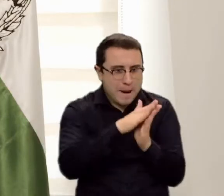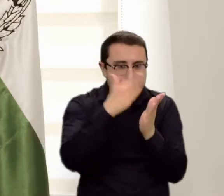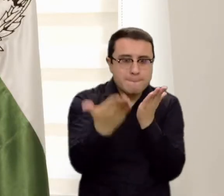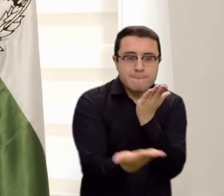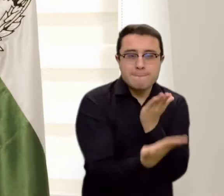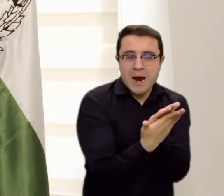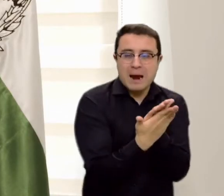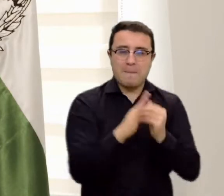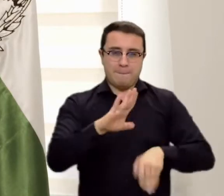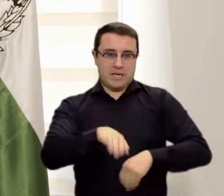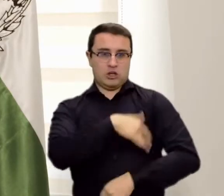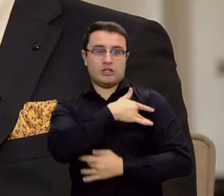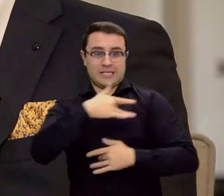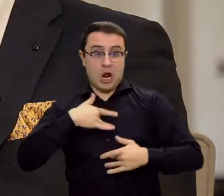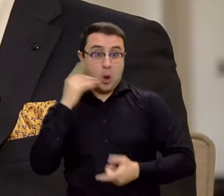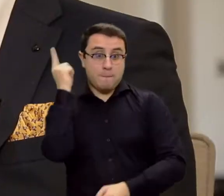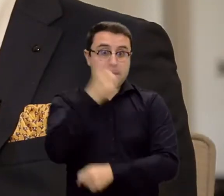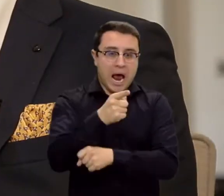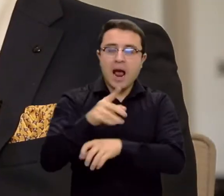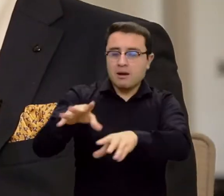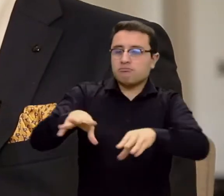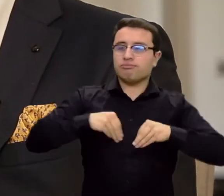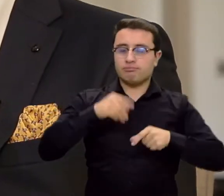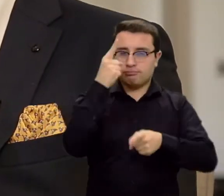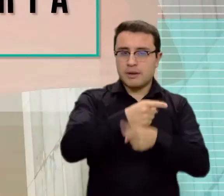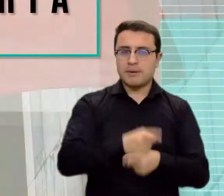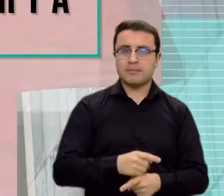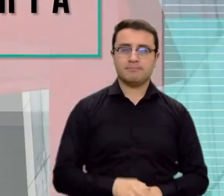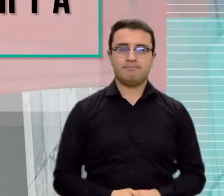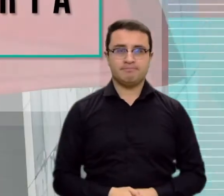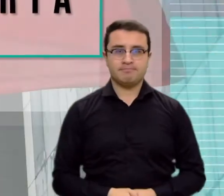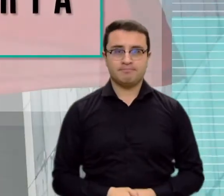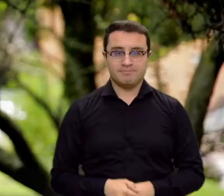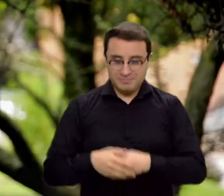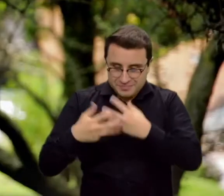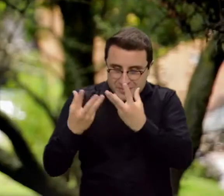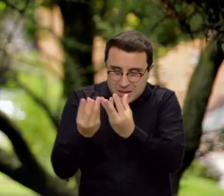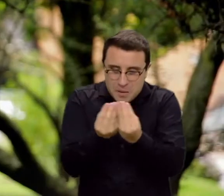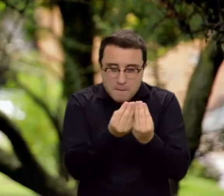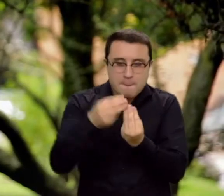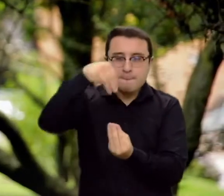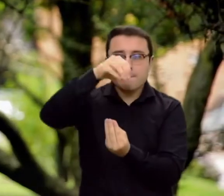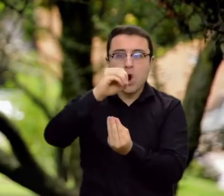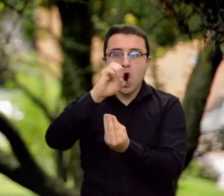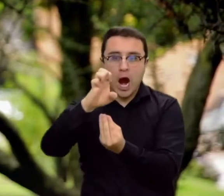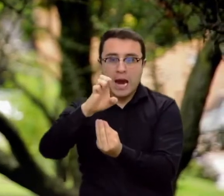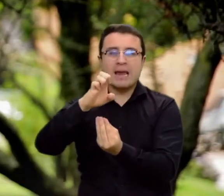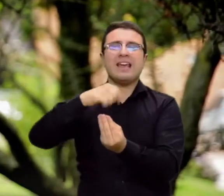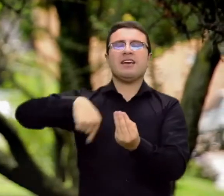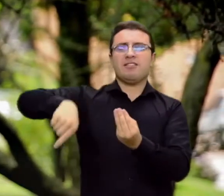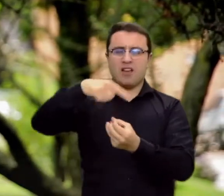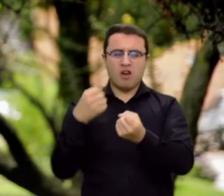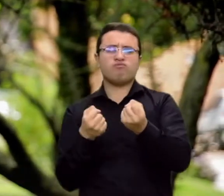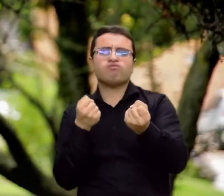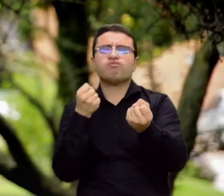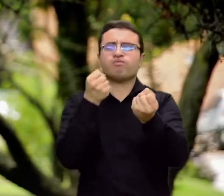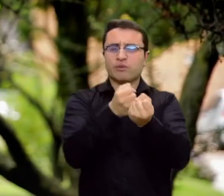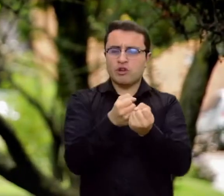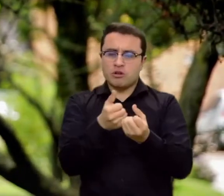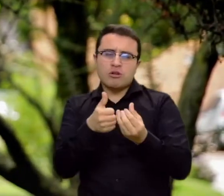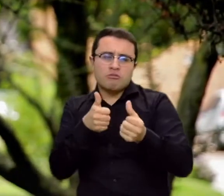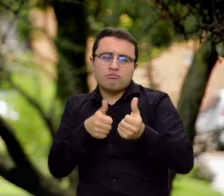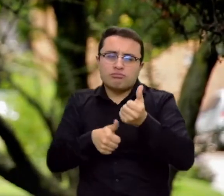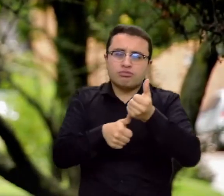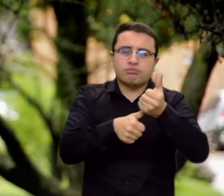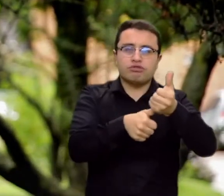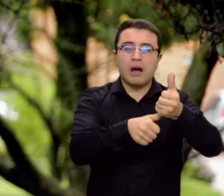bioseguridad ordenadas por el Ministerio de Salud. La misión de observación electoral expresó total